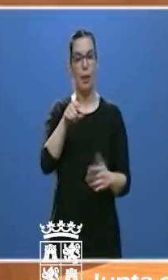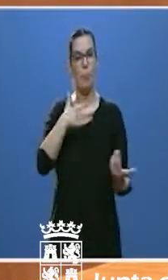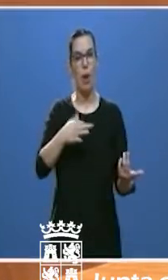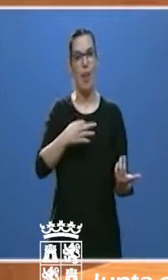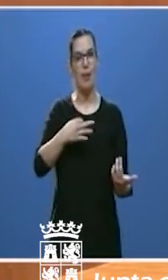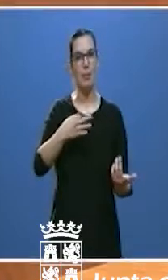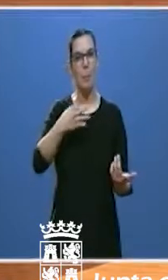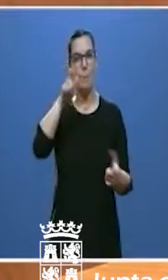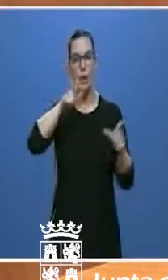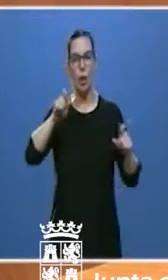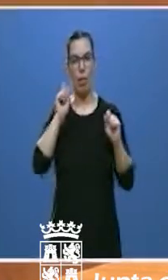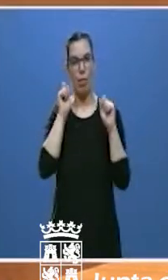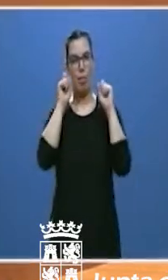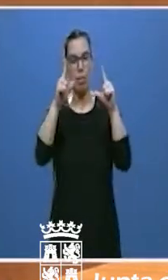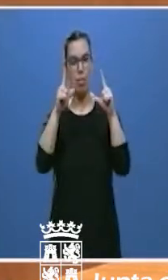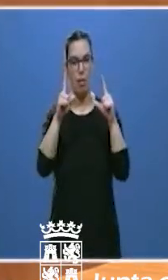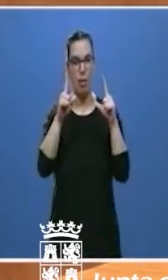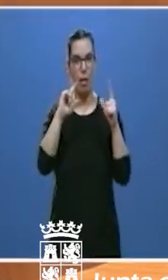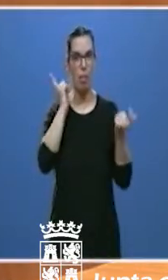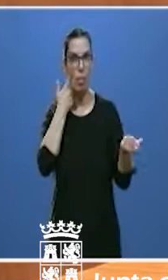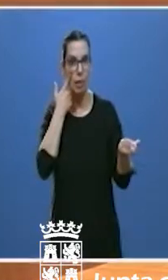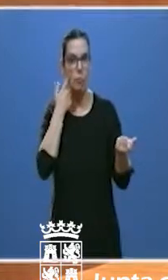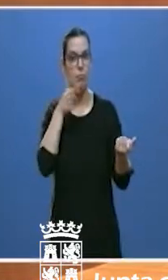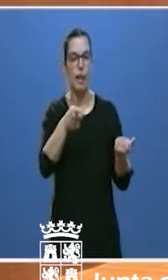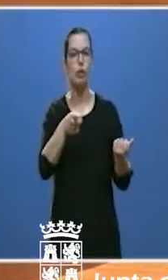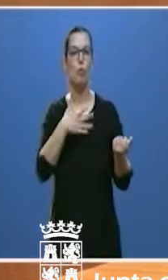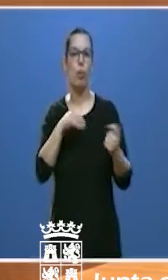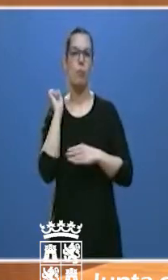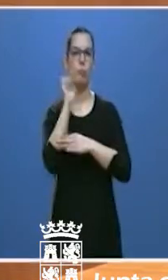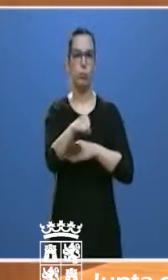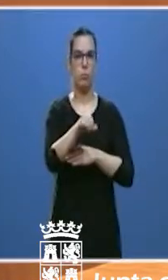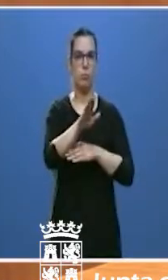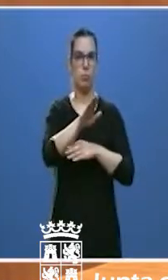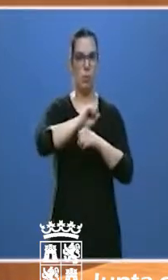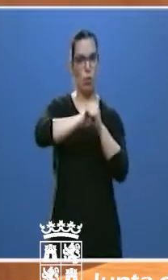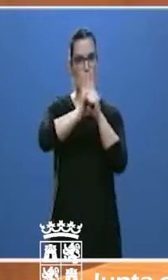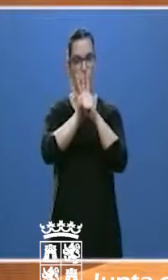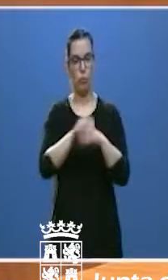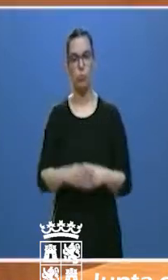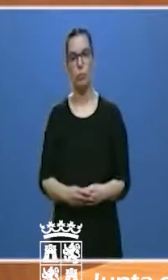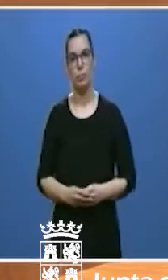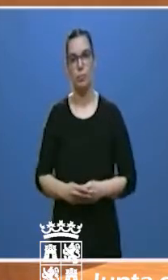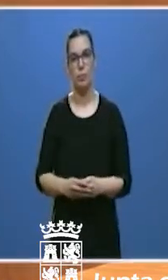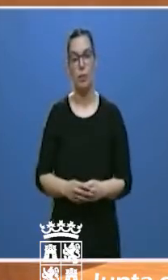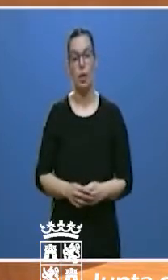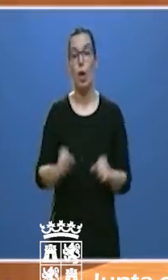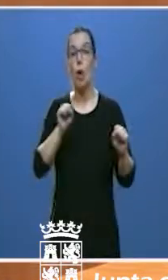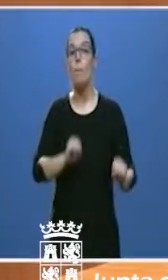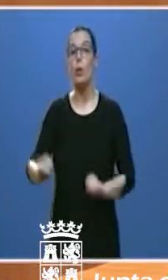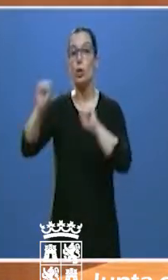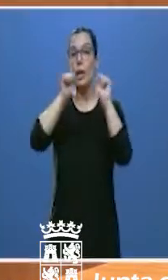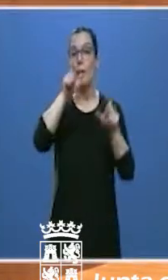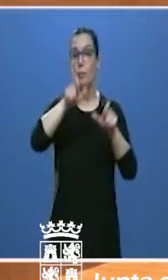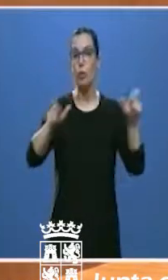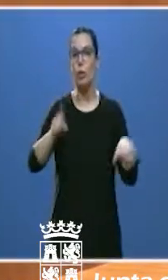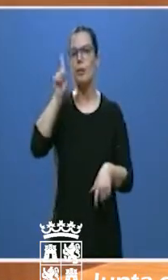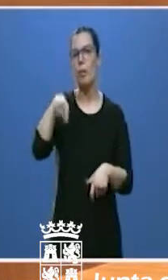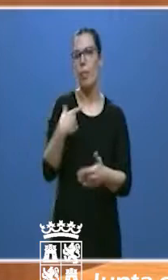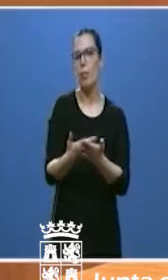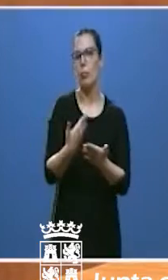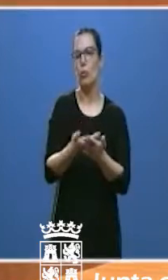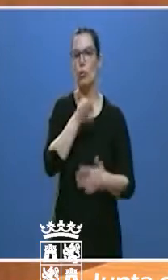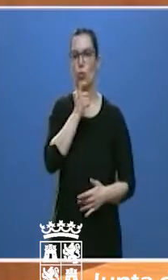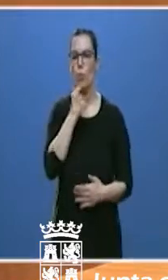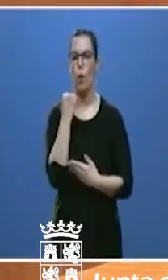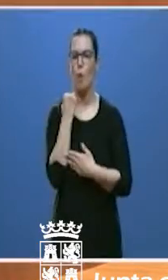de innovar, la que va a derrotar al coronavirus. Nuestra protección de las personas se manifiesta también en el apoyo a